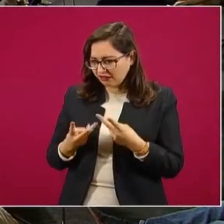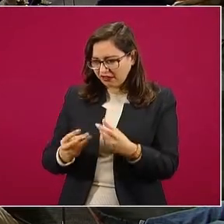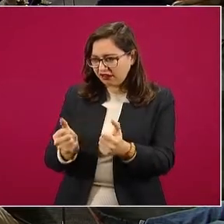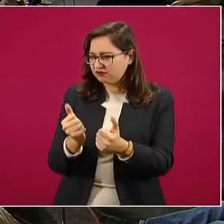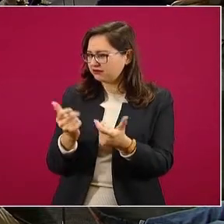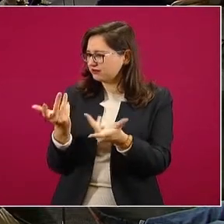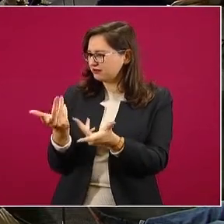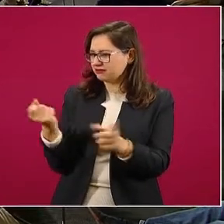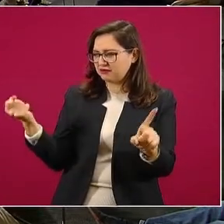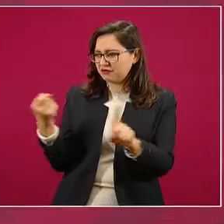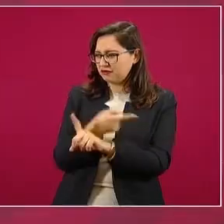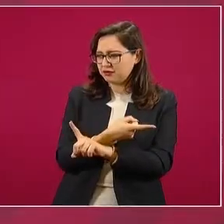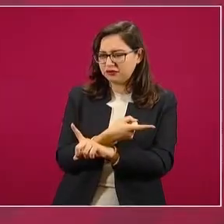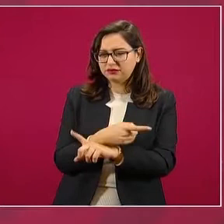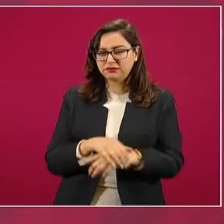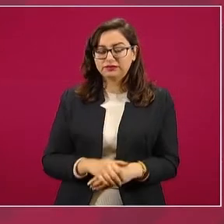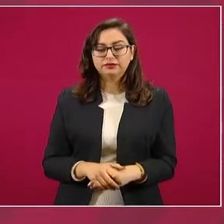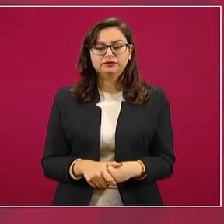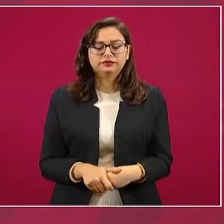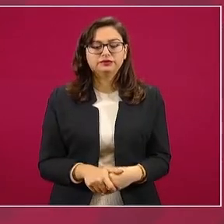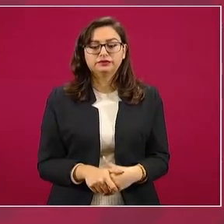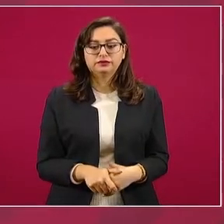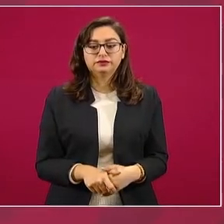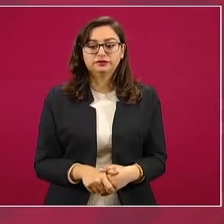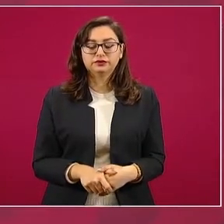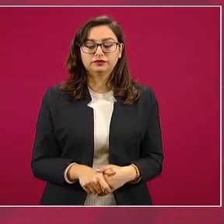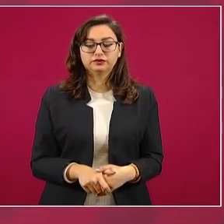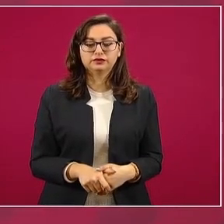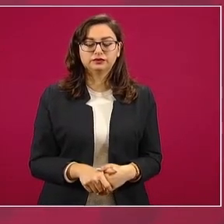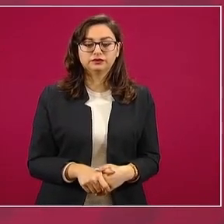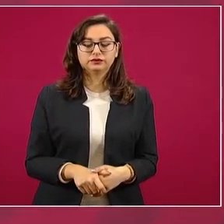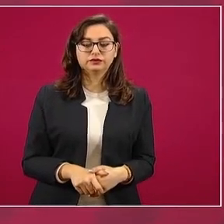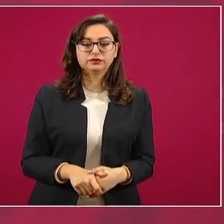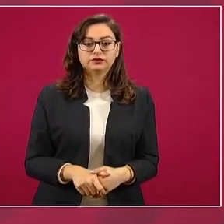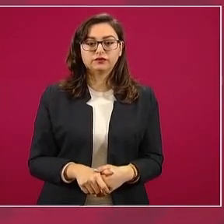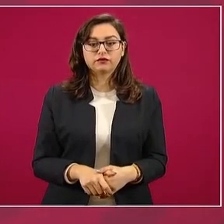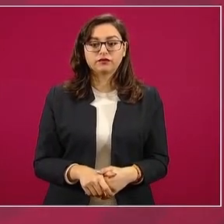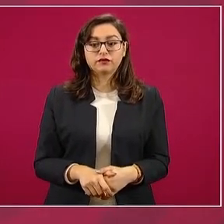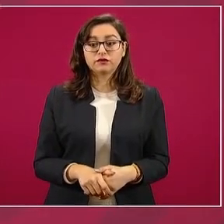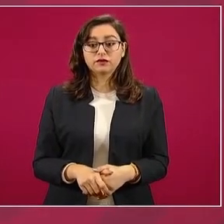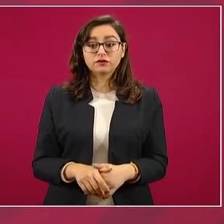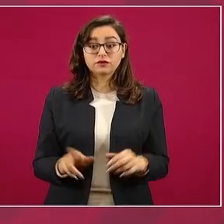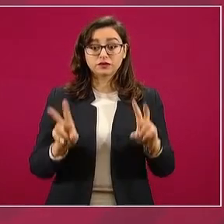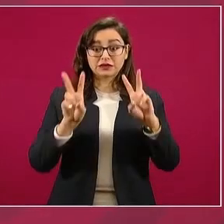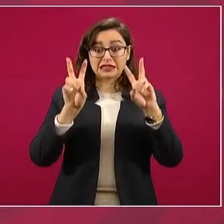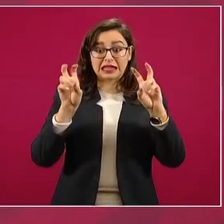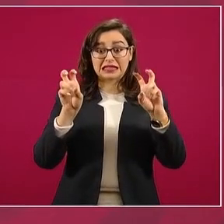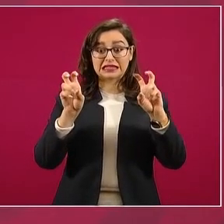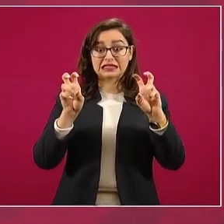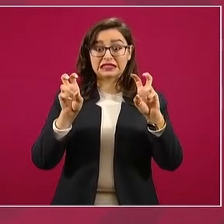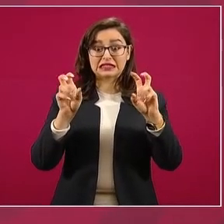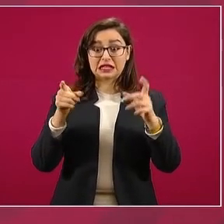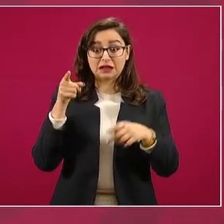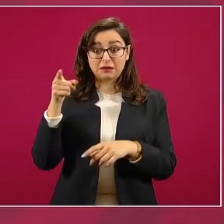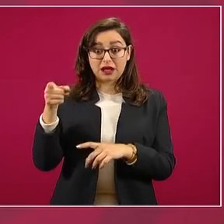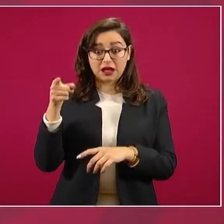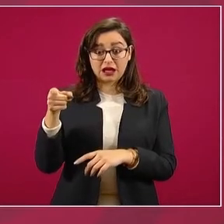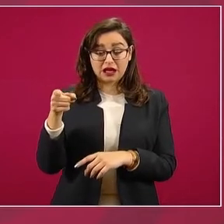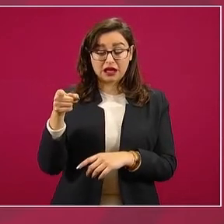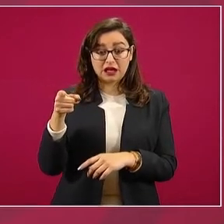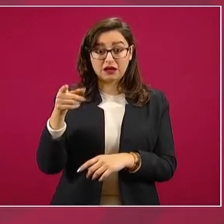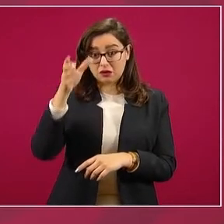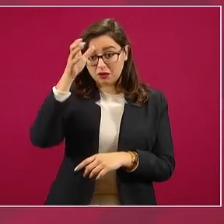Sí, no tengo información específica sobre este caso. En el caso de Rubén Moreira.